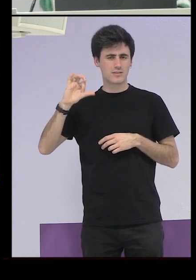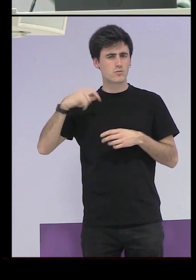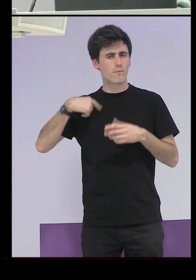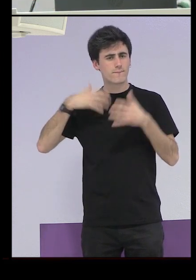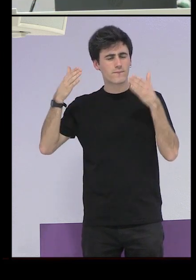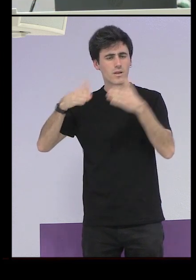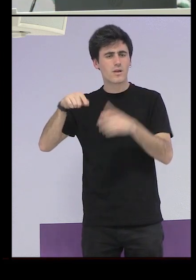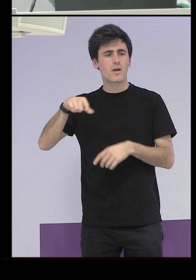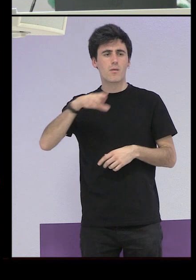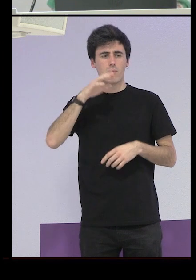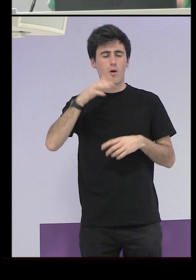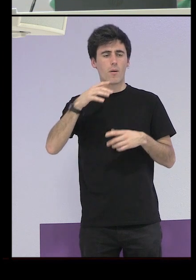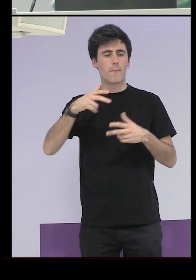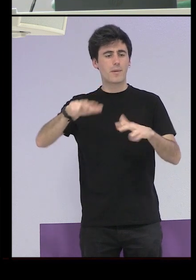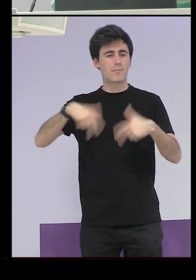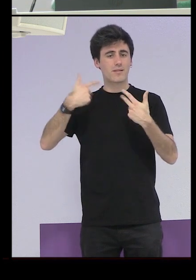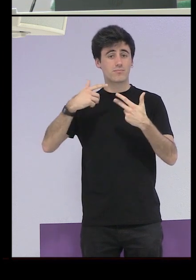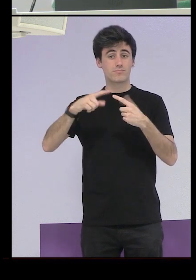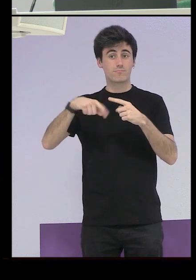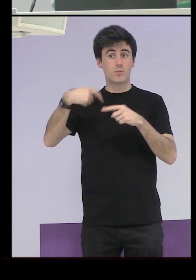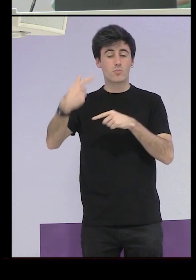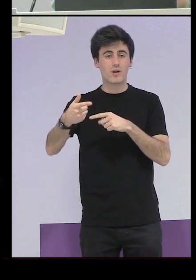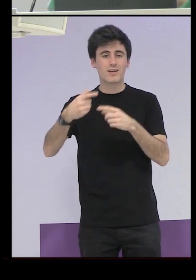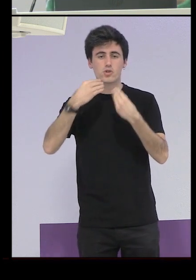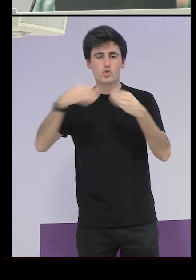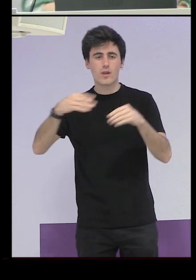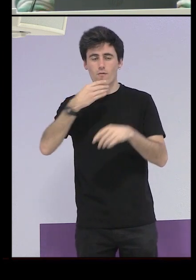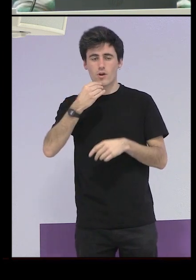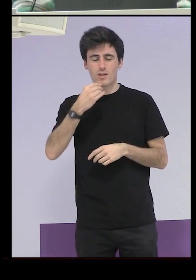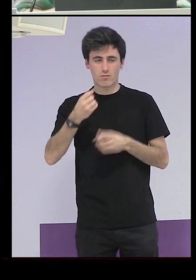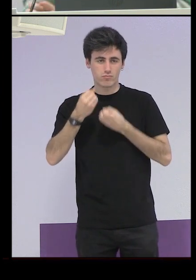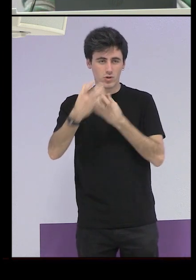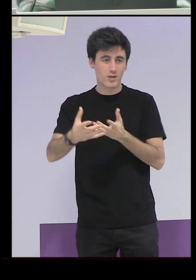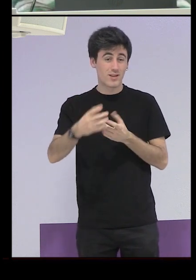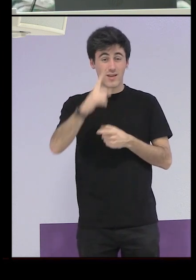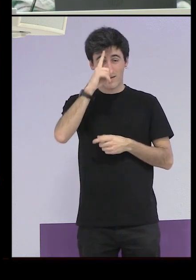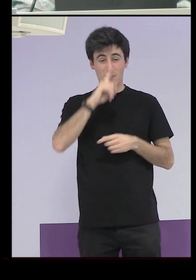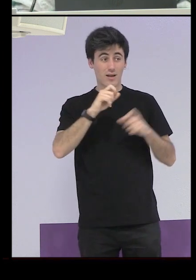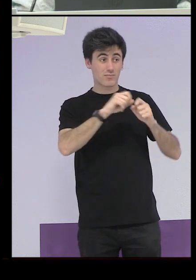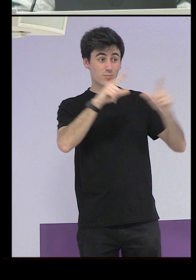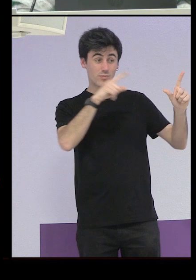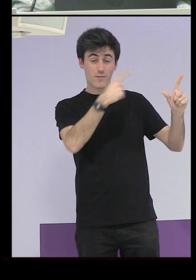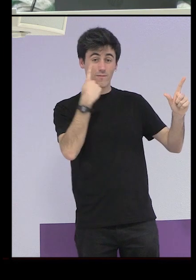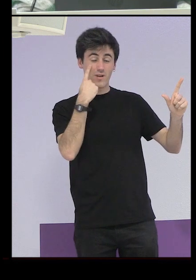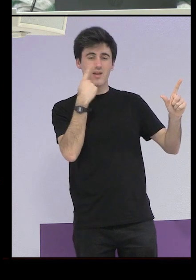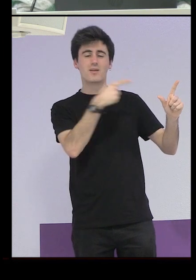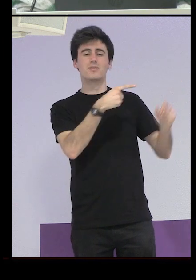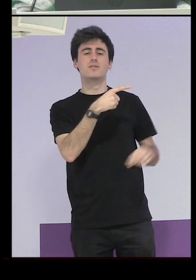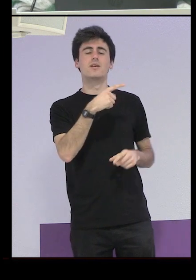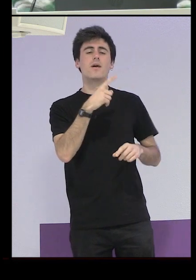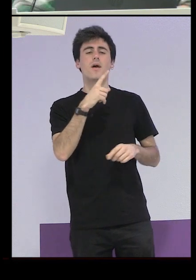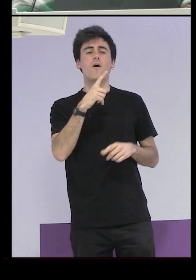me dan pie para contaros otra historia que me parece bonita que tiene que ver con la foto que veis ahí en la esquina esa foto